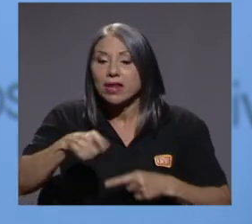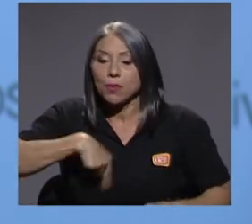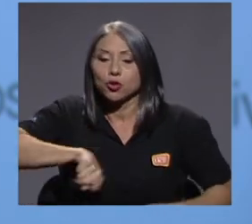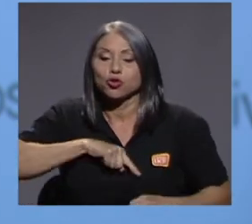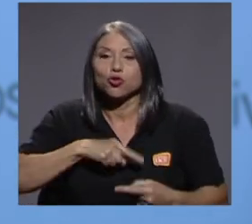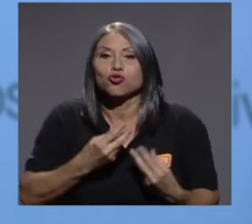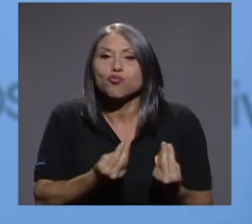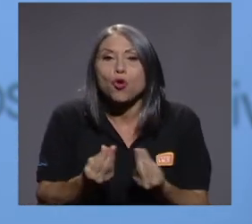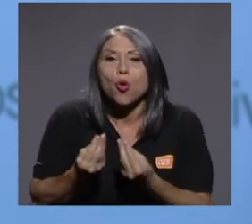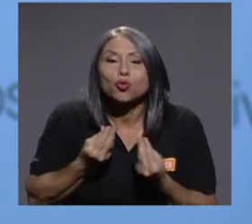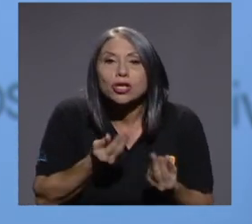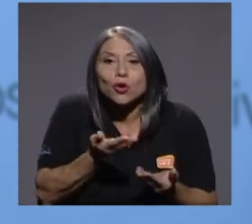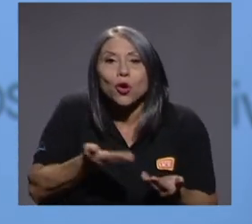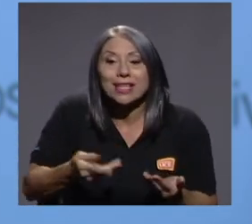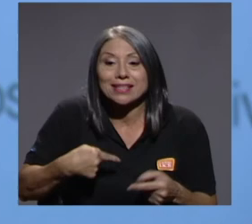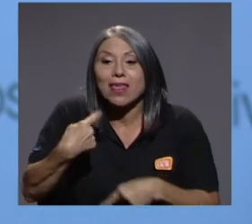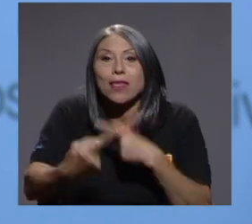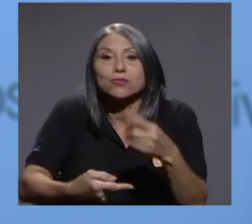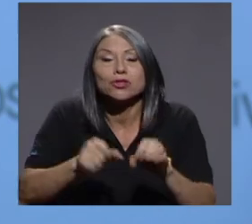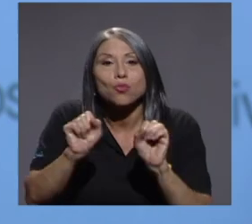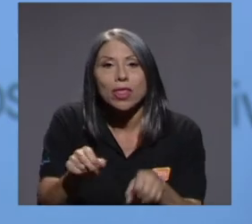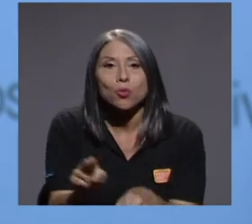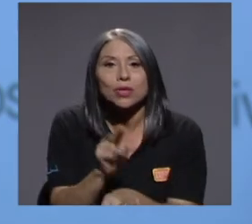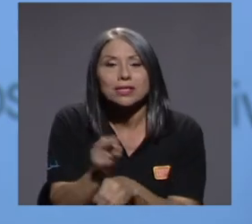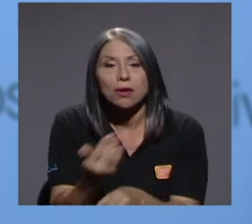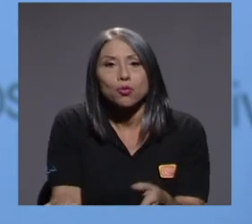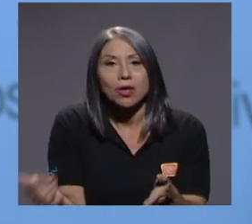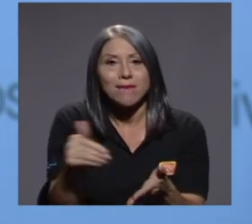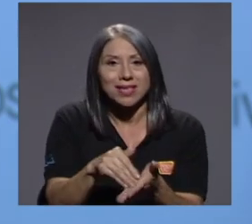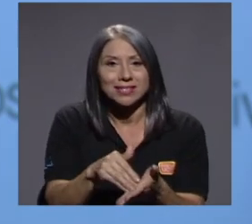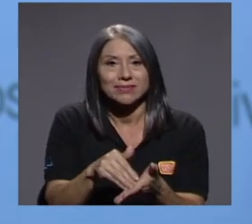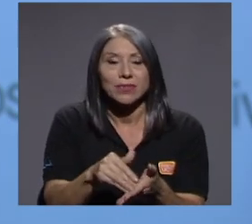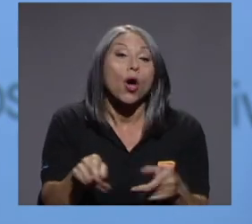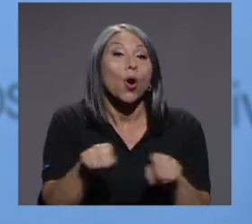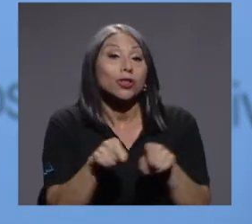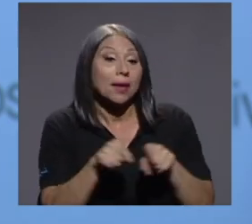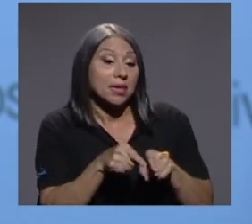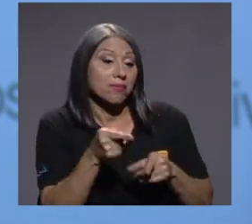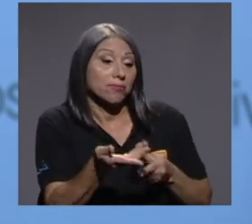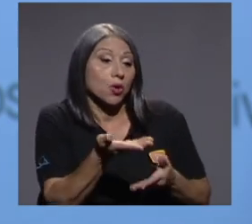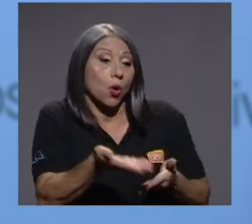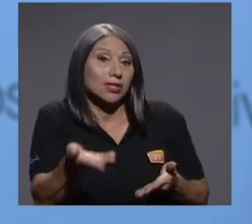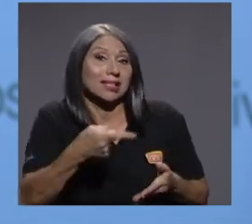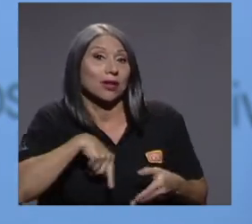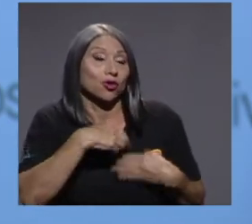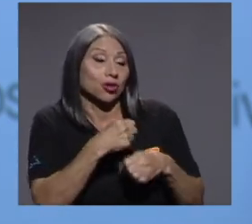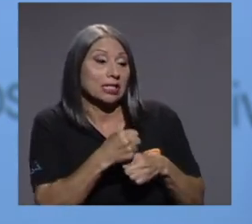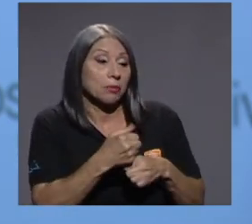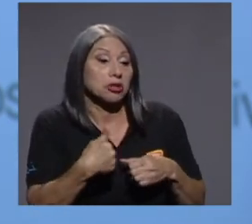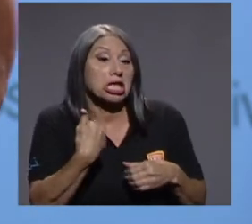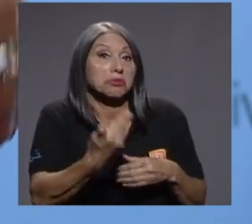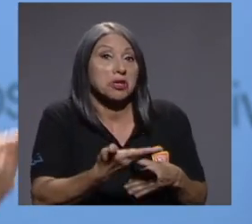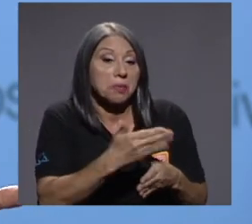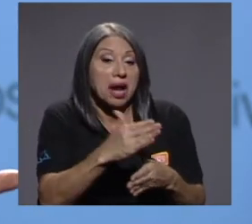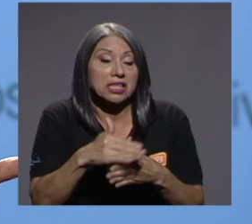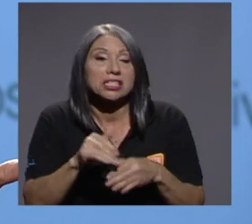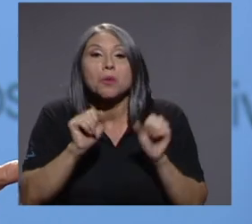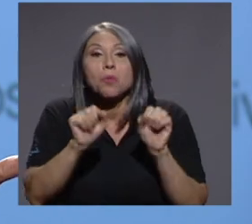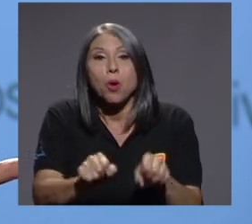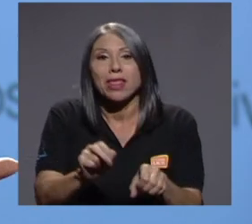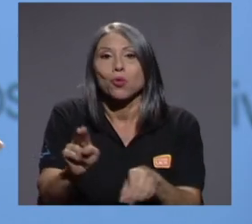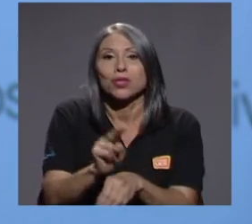que puedan ser reutilizables o que los insumos o las partes de estos artículos que producimos puedan ser utilizados en otros